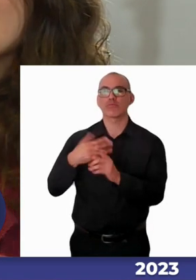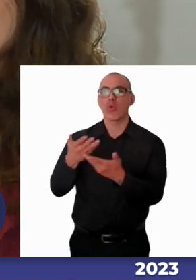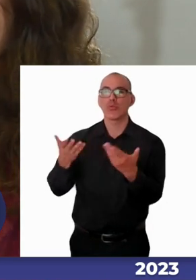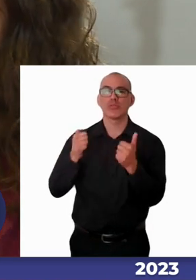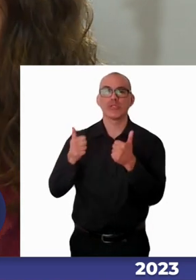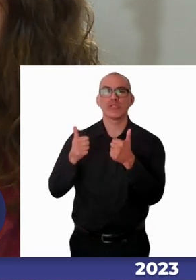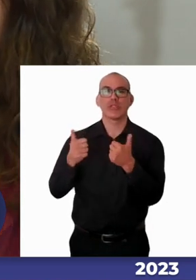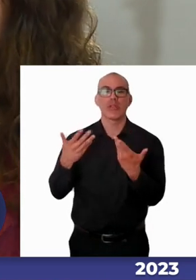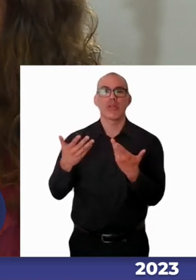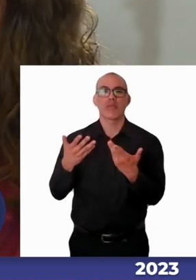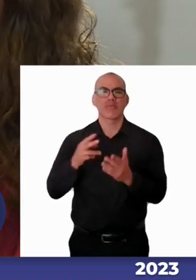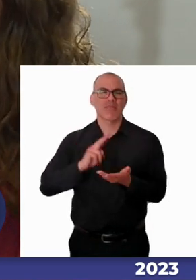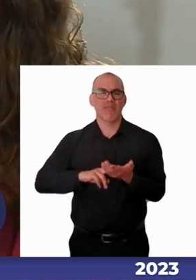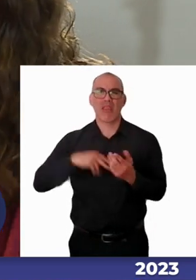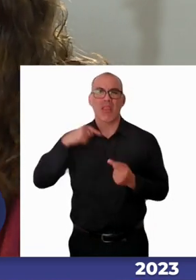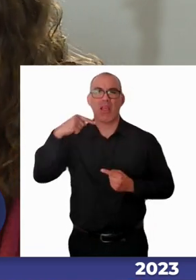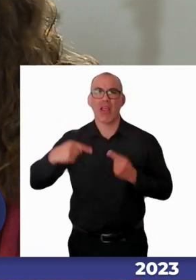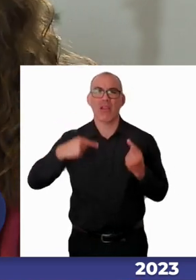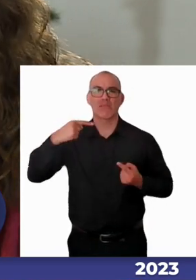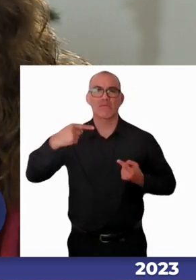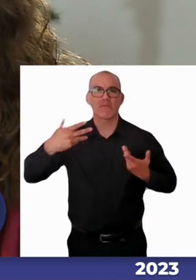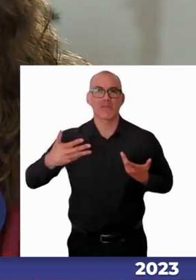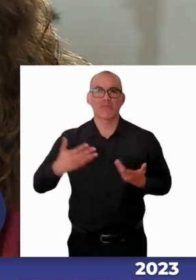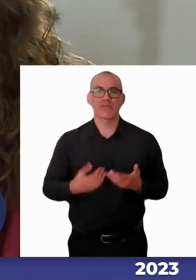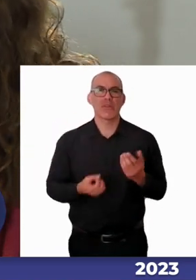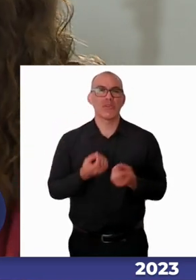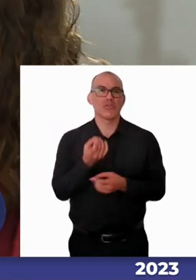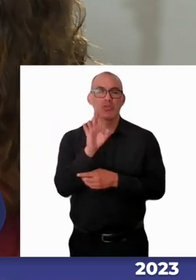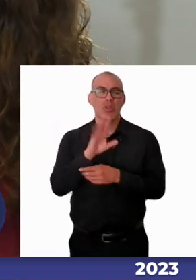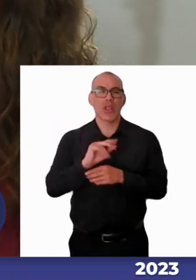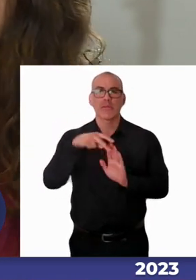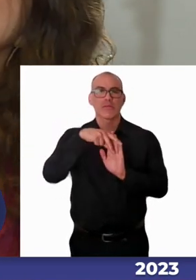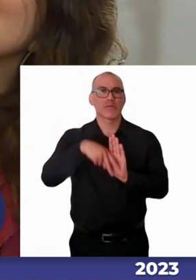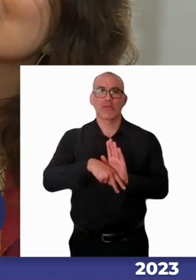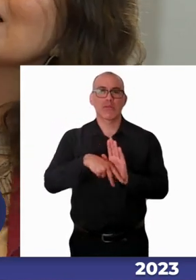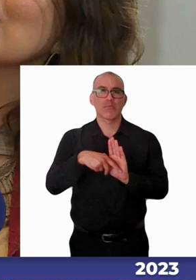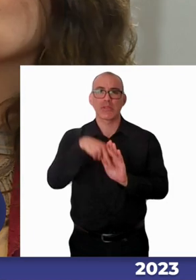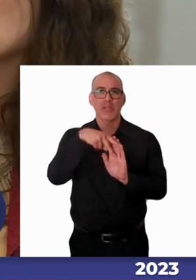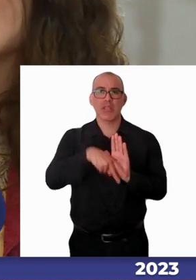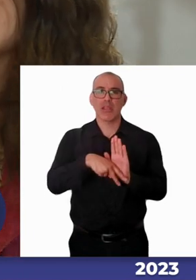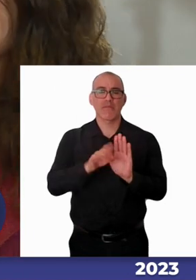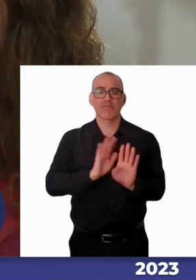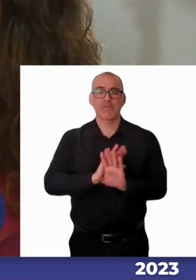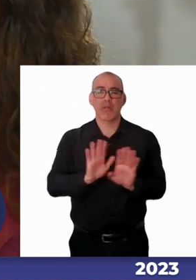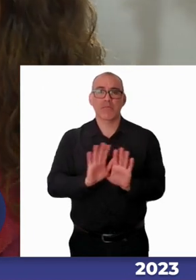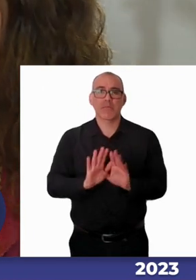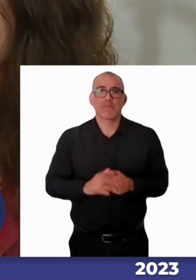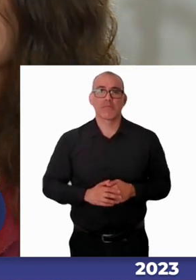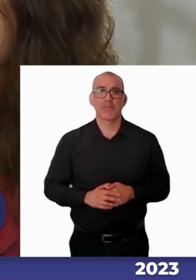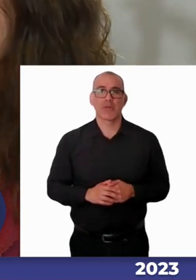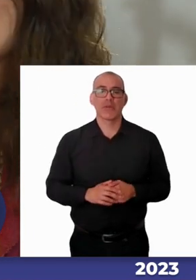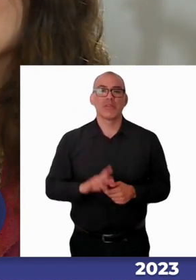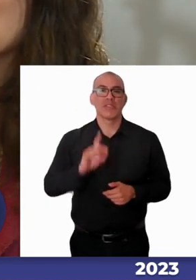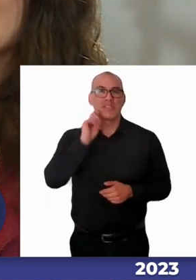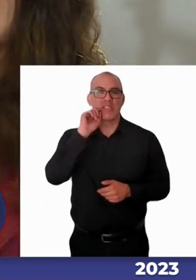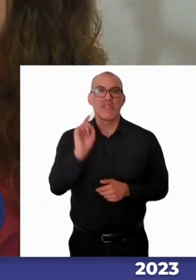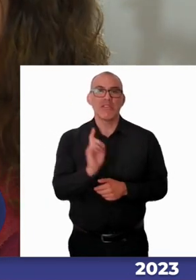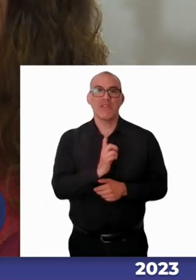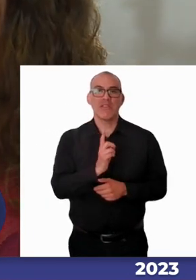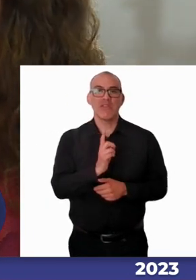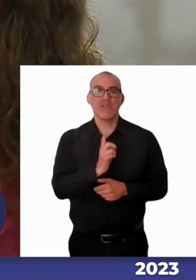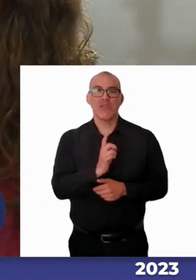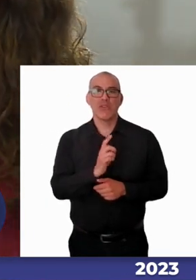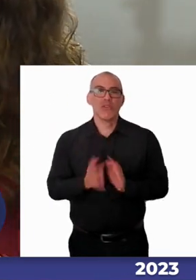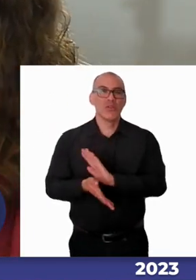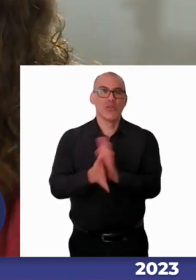actualizarse al requerimiento de la normativa eso es eso quiere decir que todos todas las instancias las instituciones tienen que